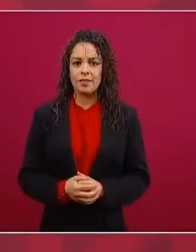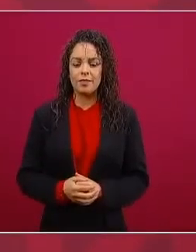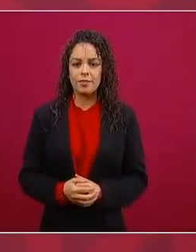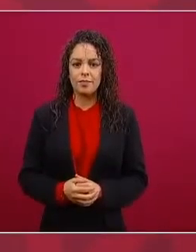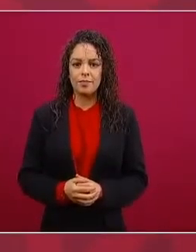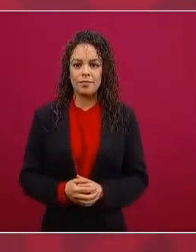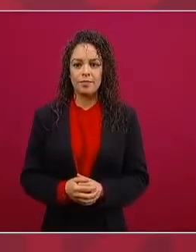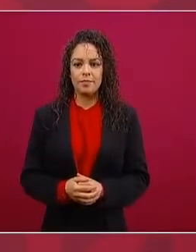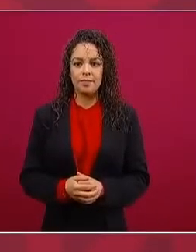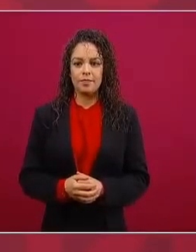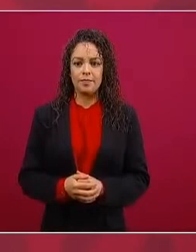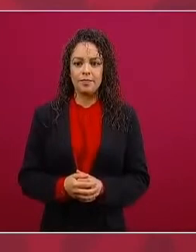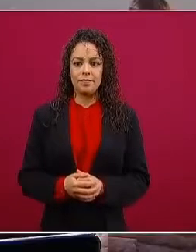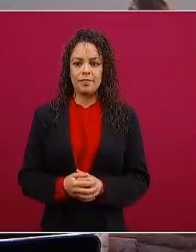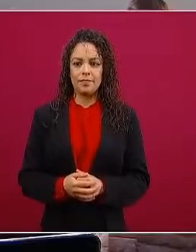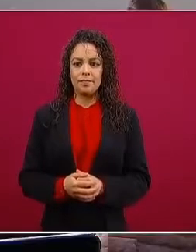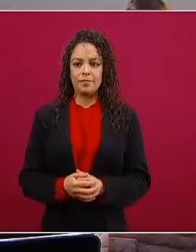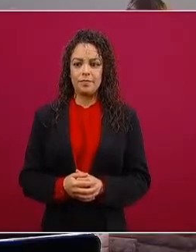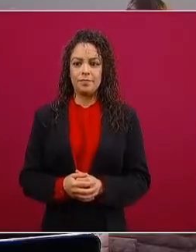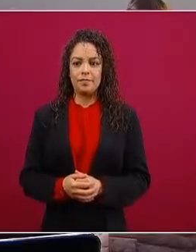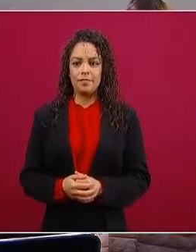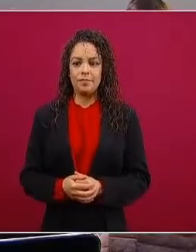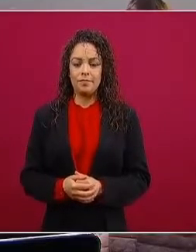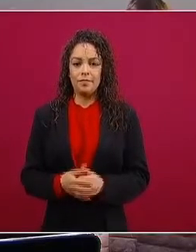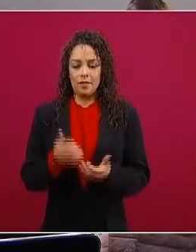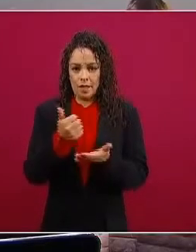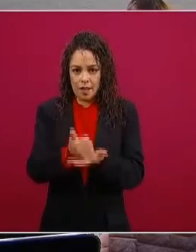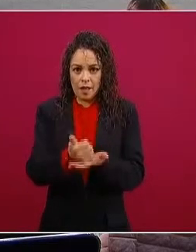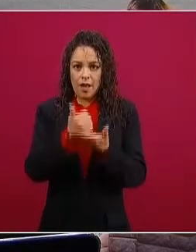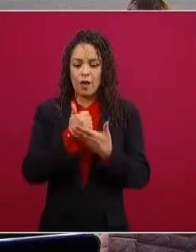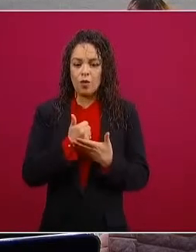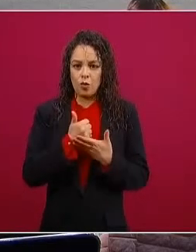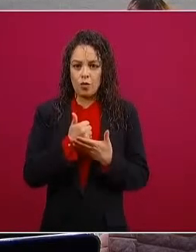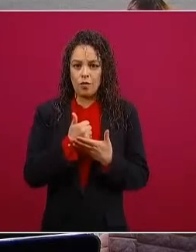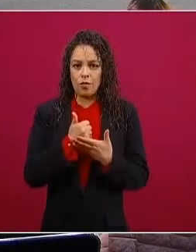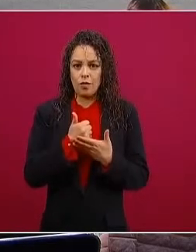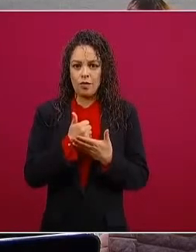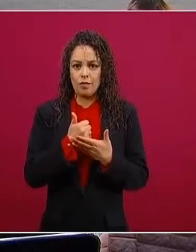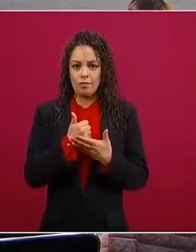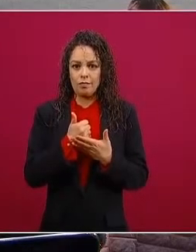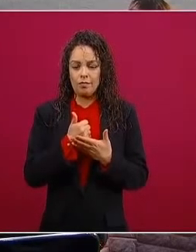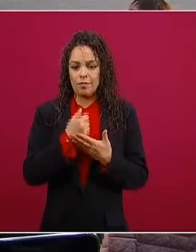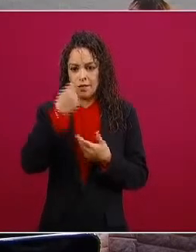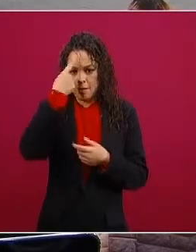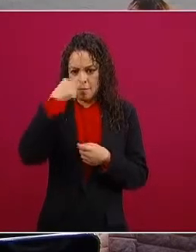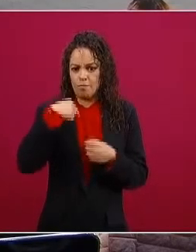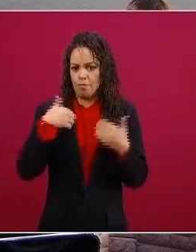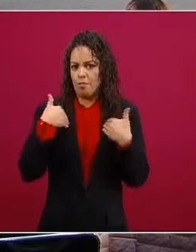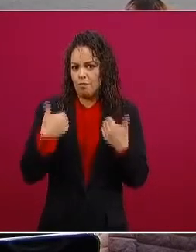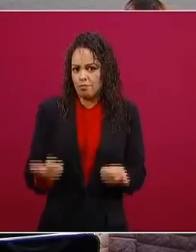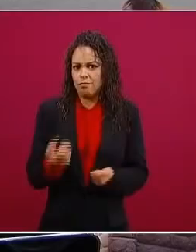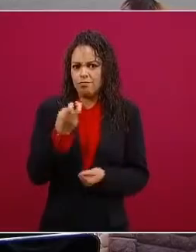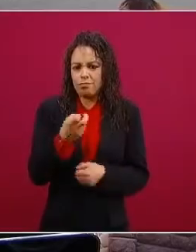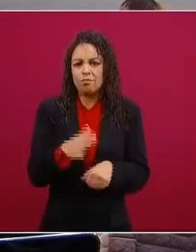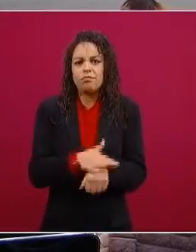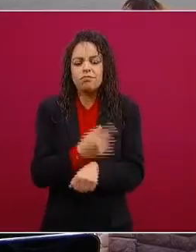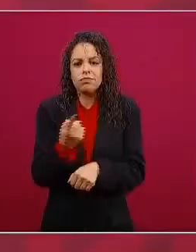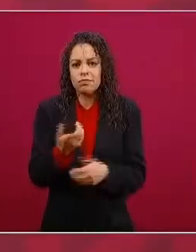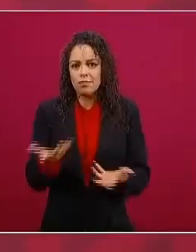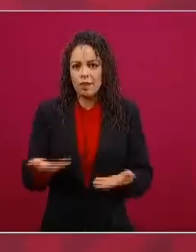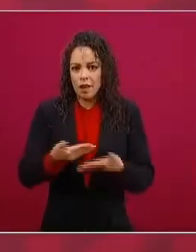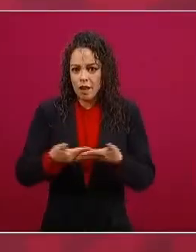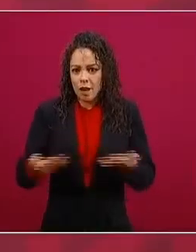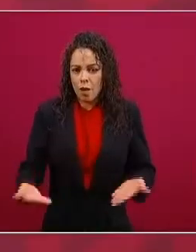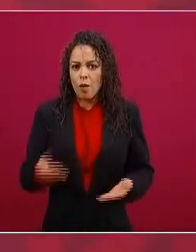y ayúdenme la relación de Azteca con ayúdenme primero a desentrañar eso ¿sí?